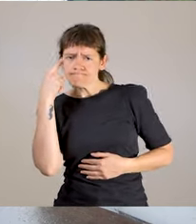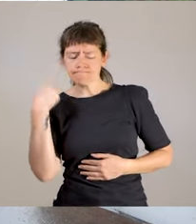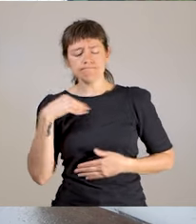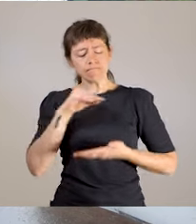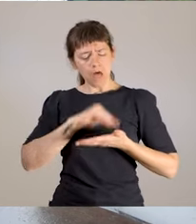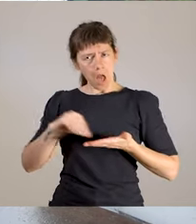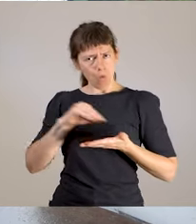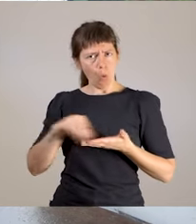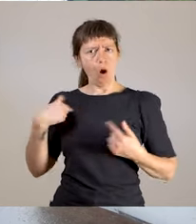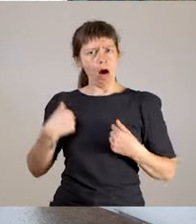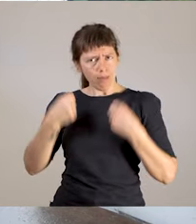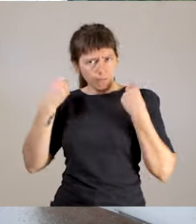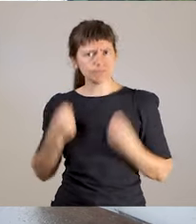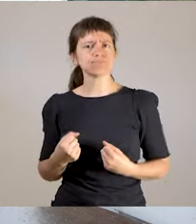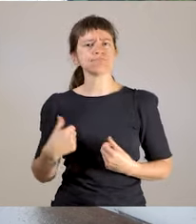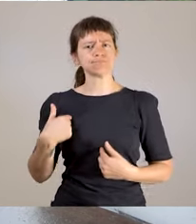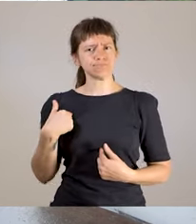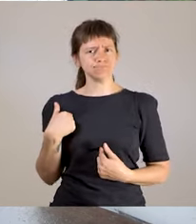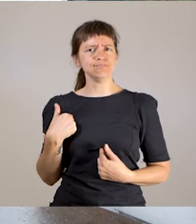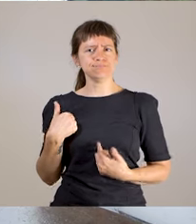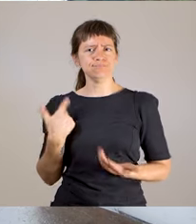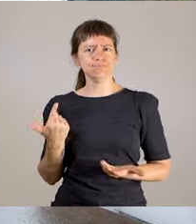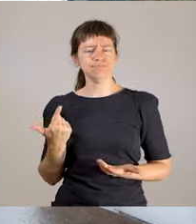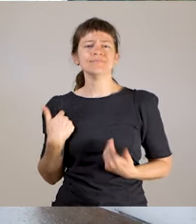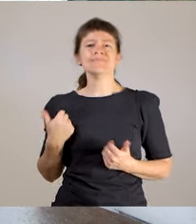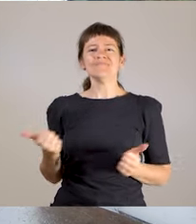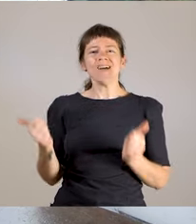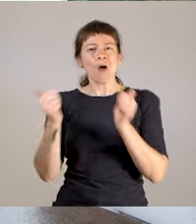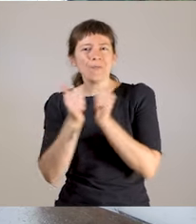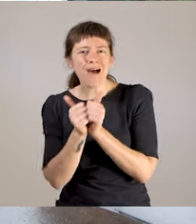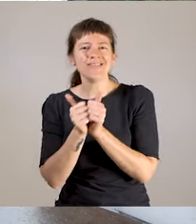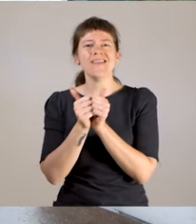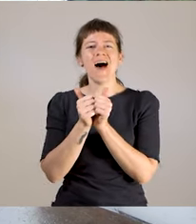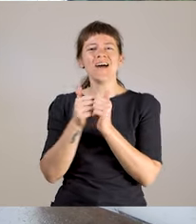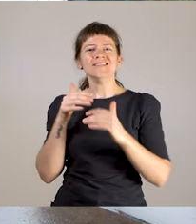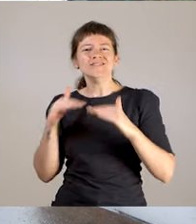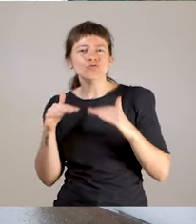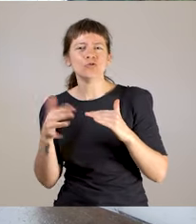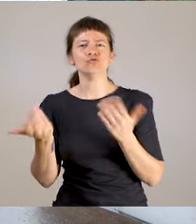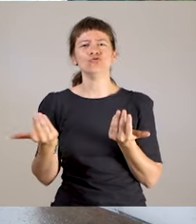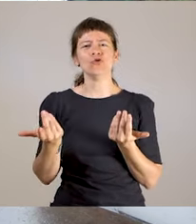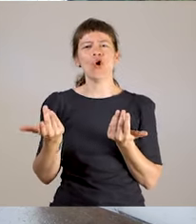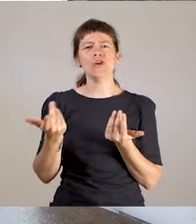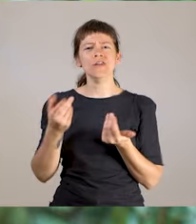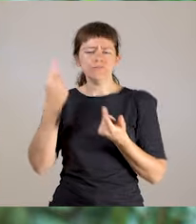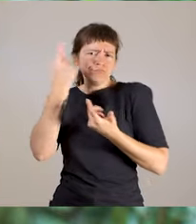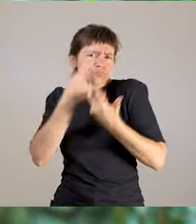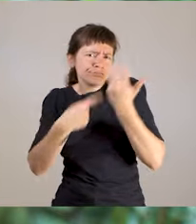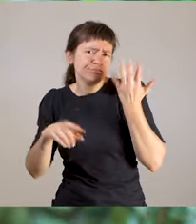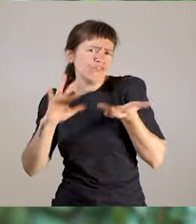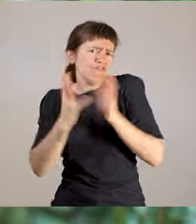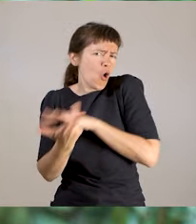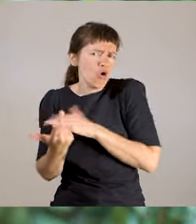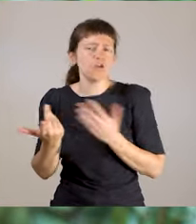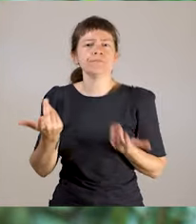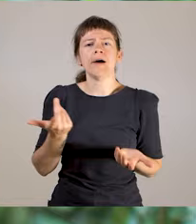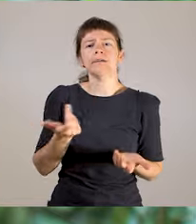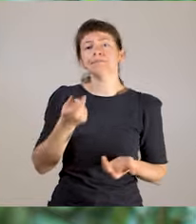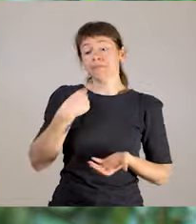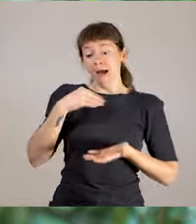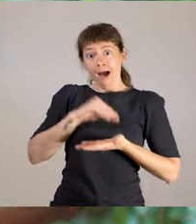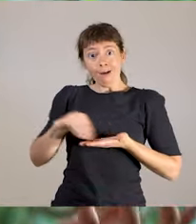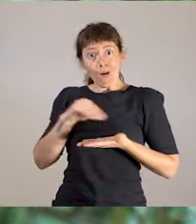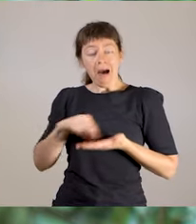estas situaciones. No uno puede acompañar de determinadas maneras, pero, en mi caso, esta herramienta jurídica que permita poder ir a un